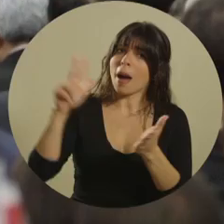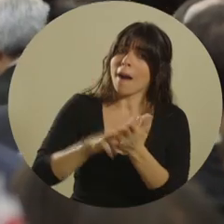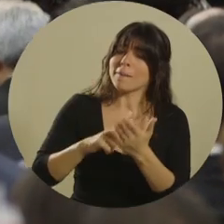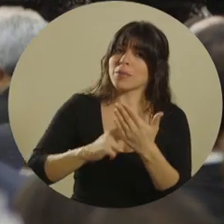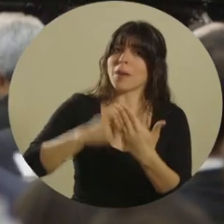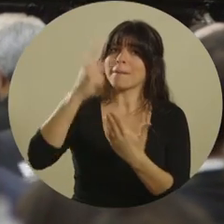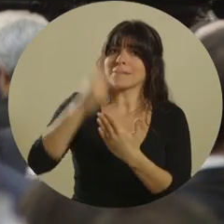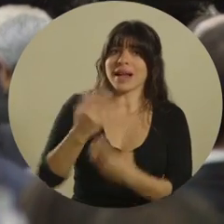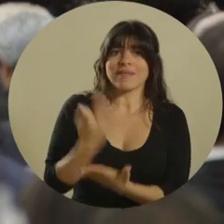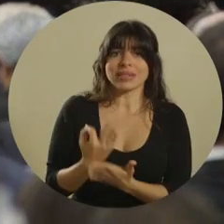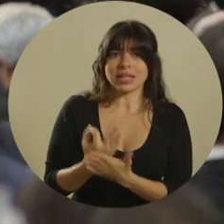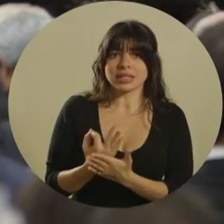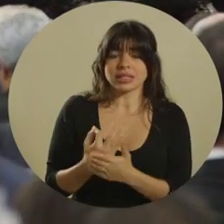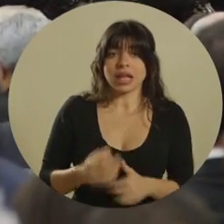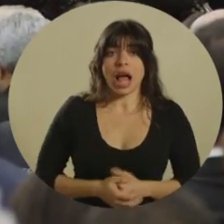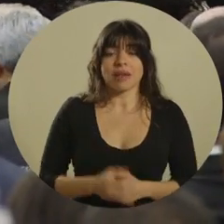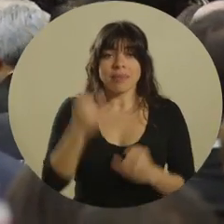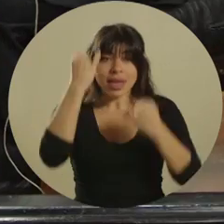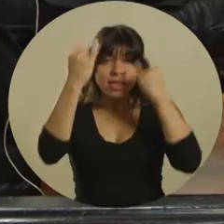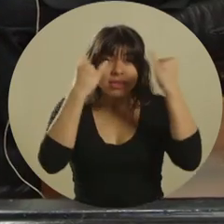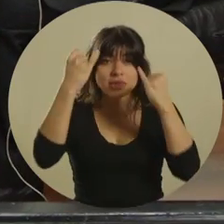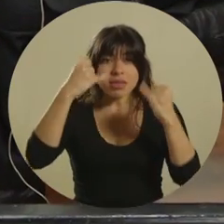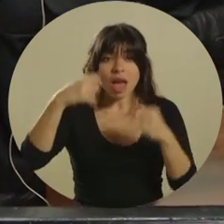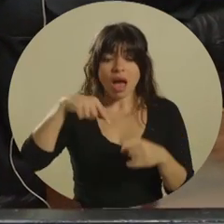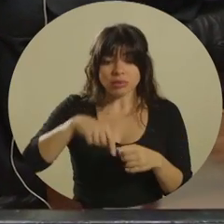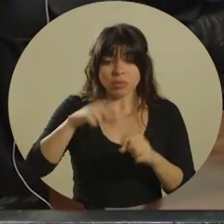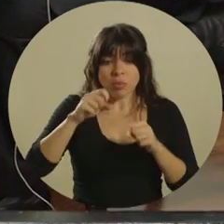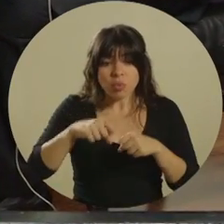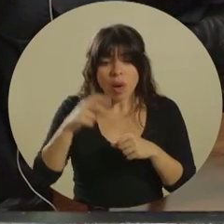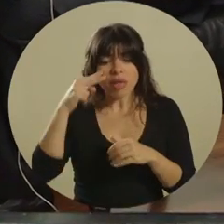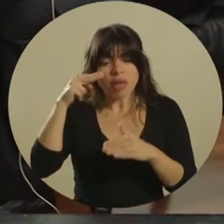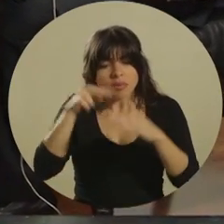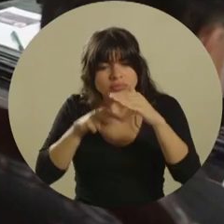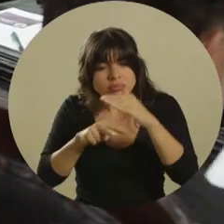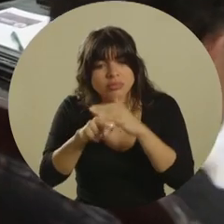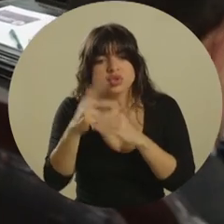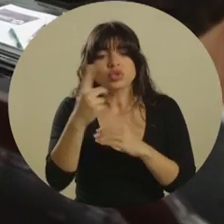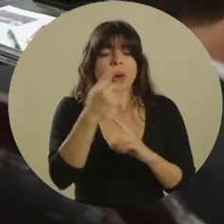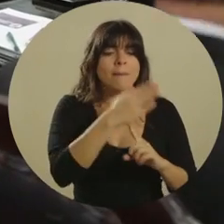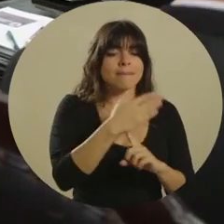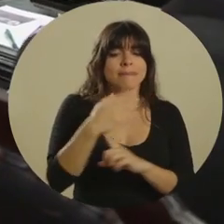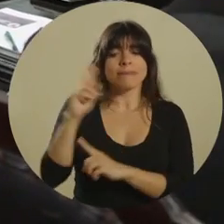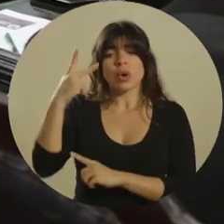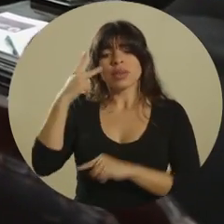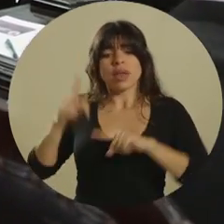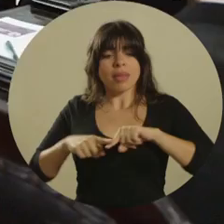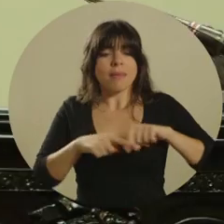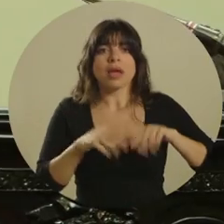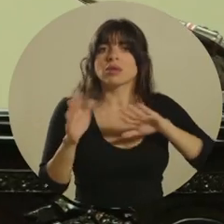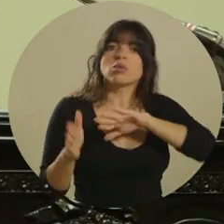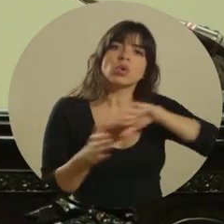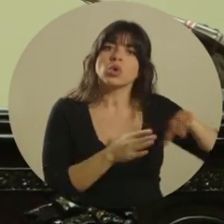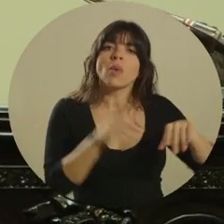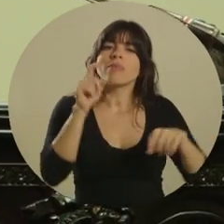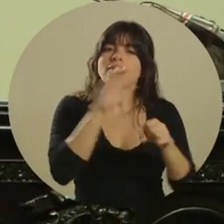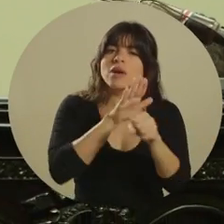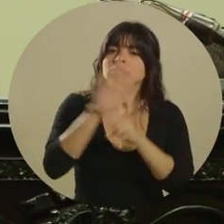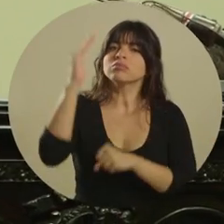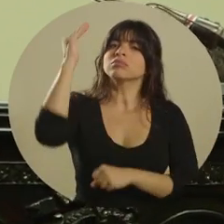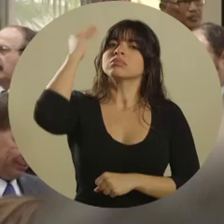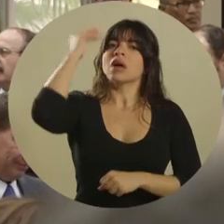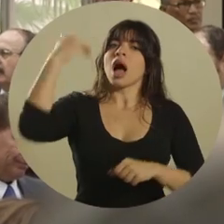el plan fiscal. La profundidad de las iniciativas solo puede mirarse más allá de las banderías políticas con la plena